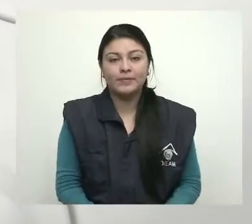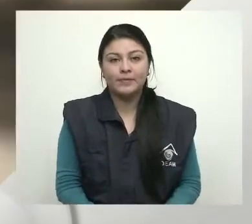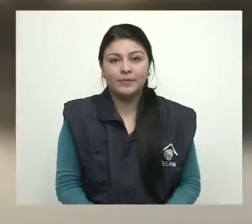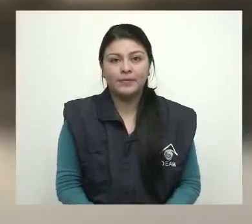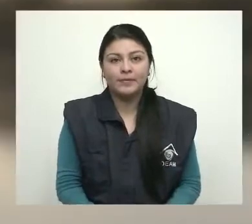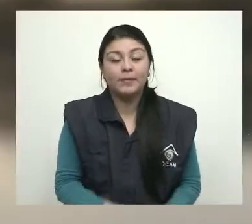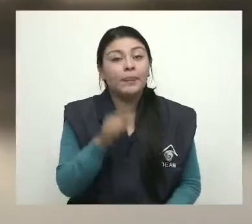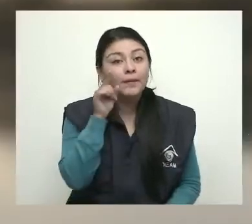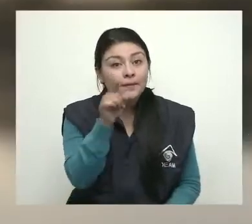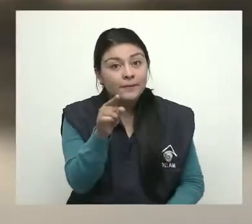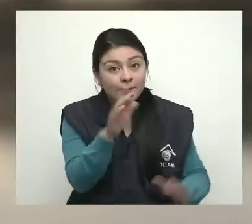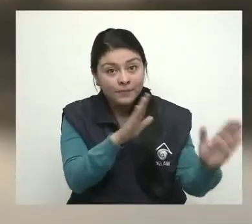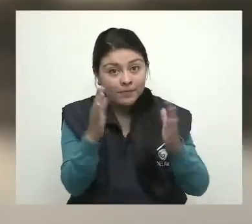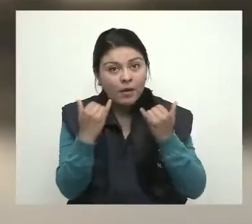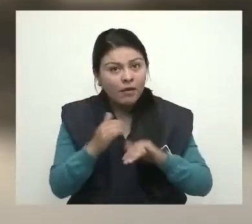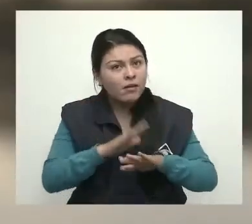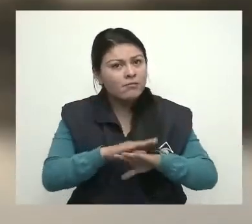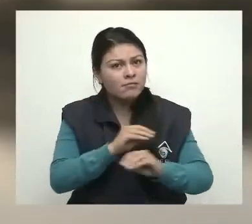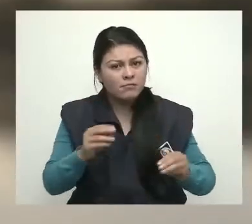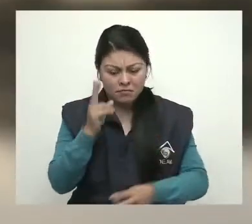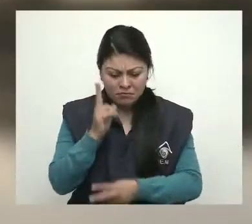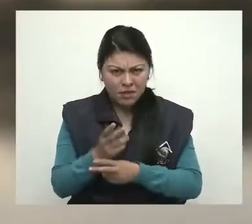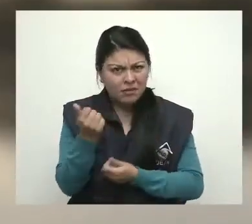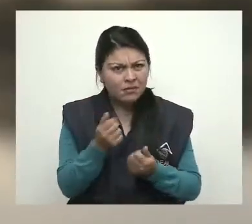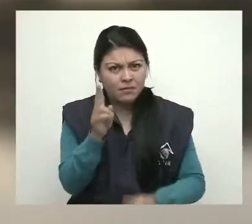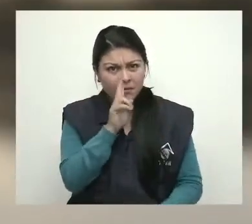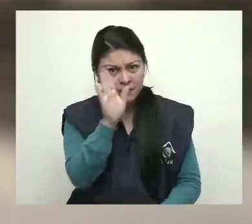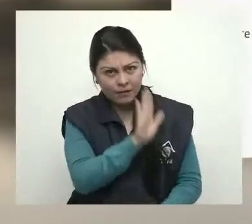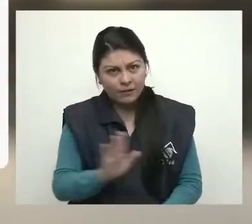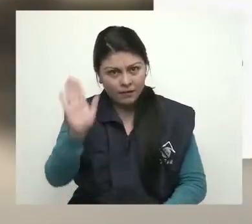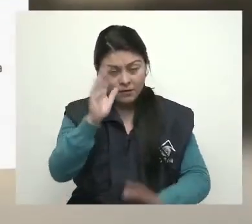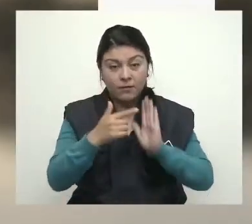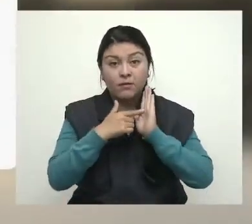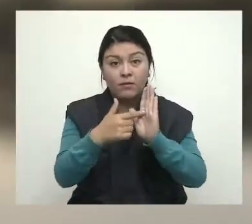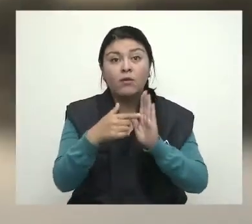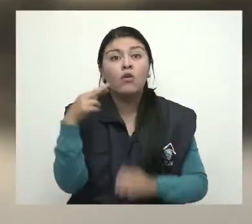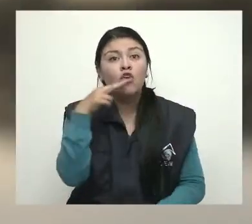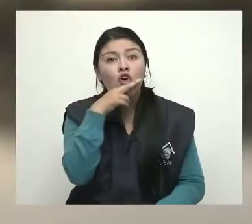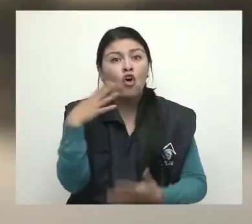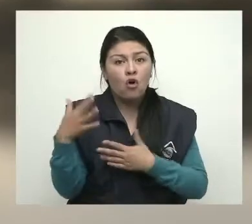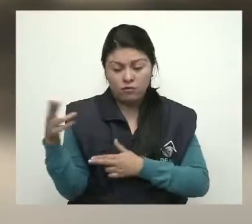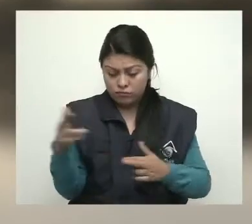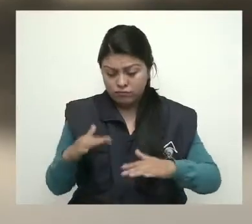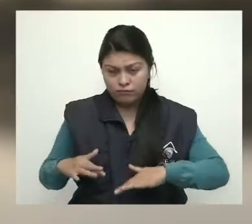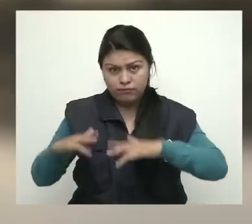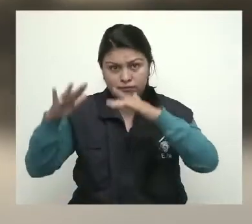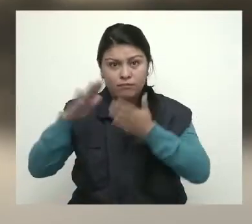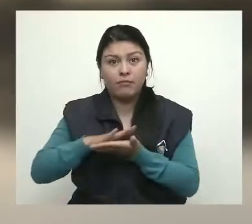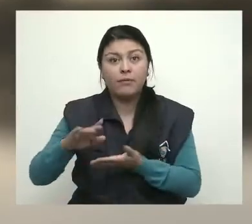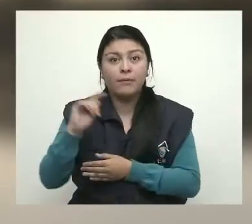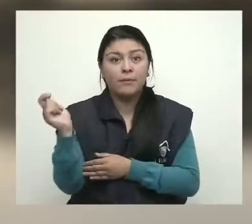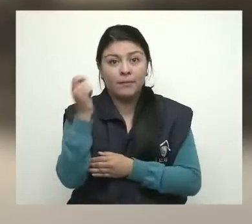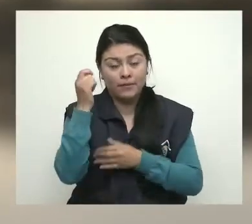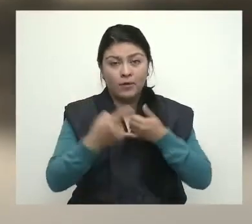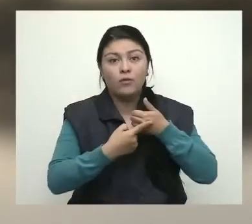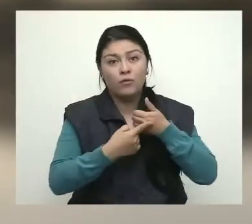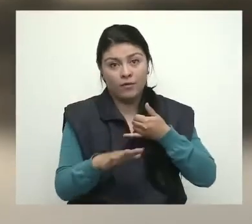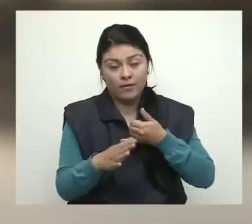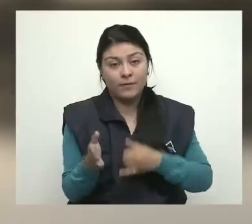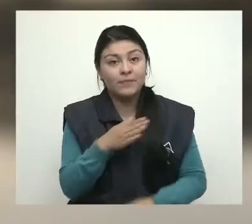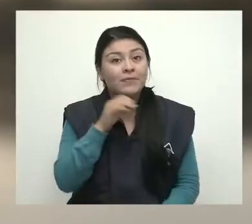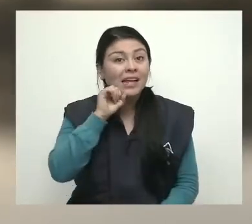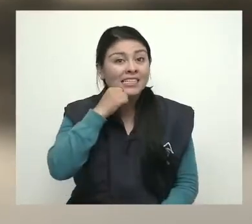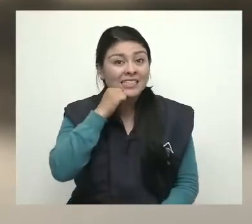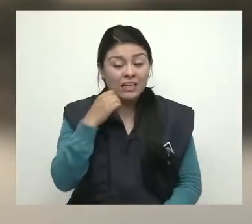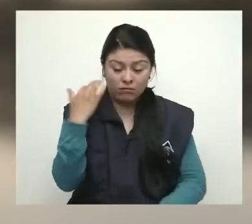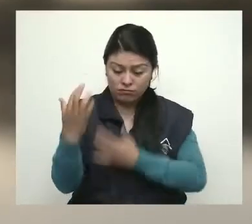Mucha atención a las principales alertas para hoy a nivel nacional. Alerta roja por crecientes en los ríos Mete y Guaviare, incluidos sus afluentes. Alerta naranja